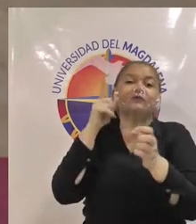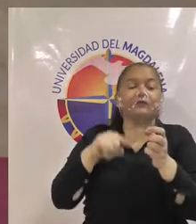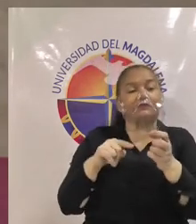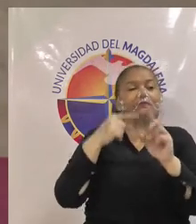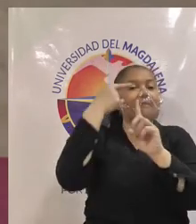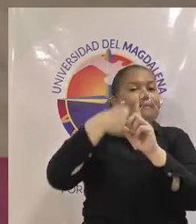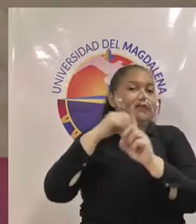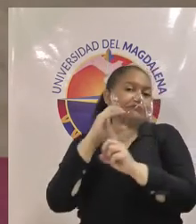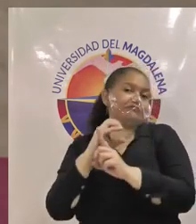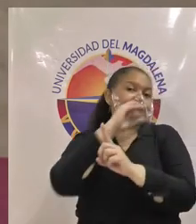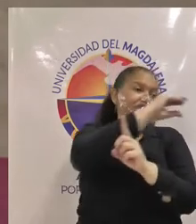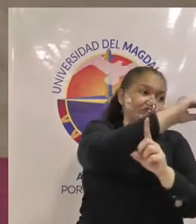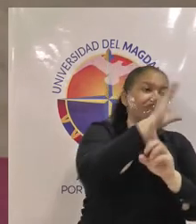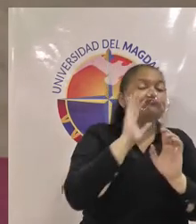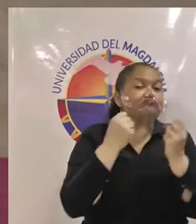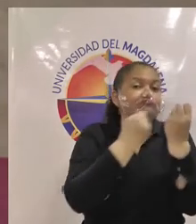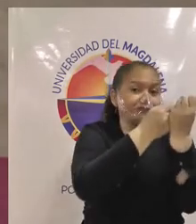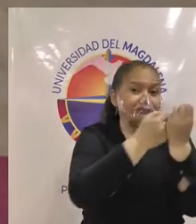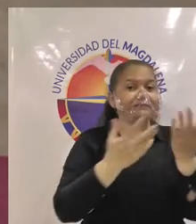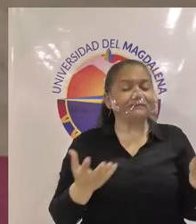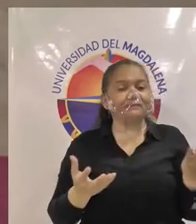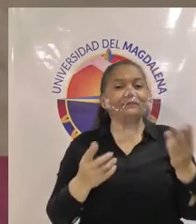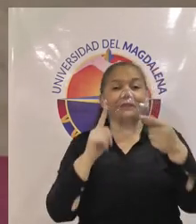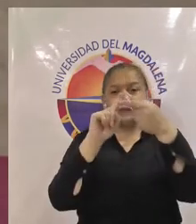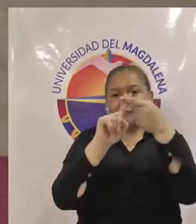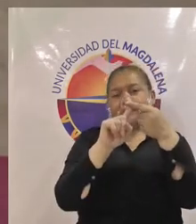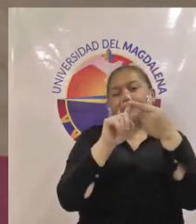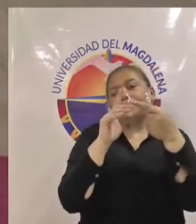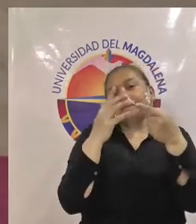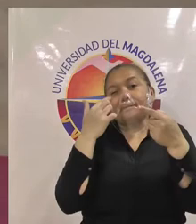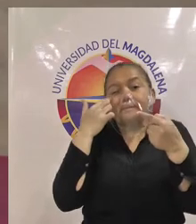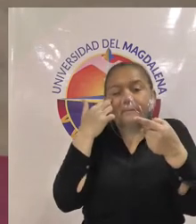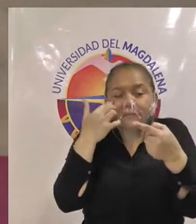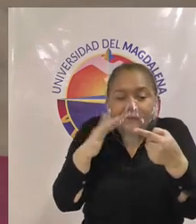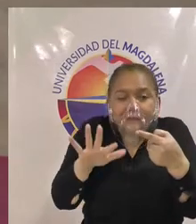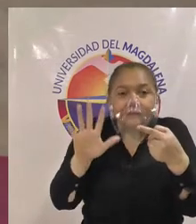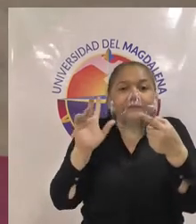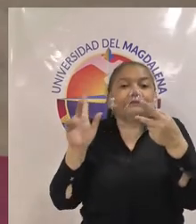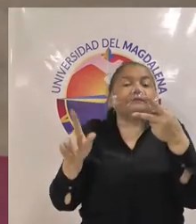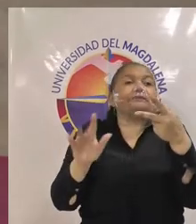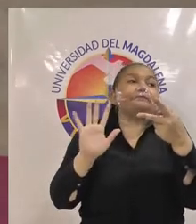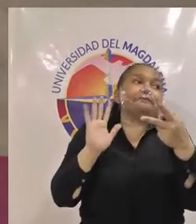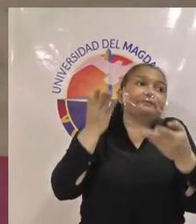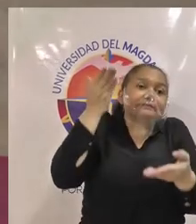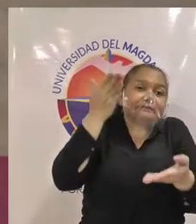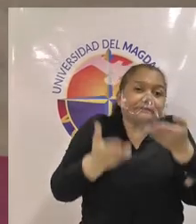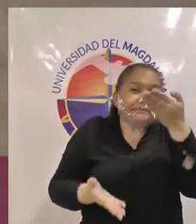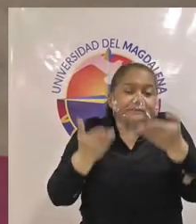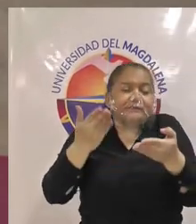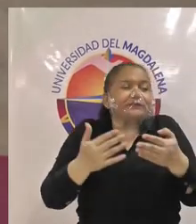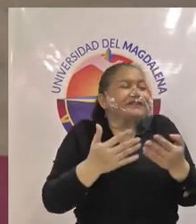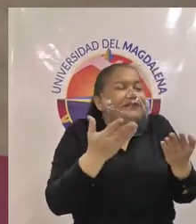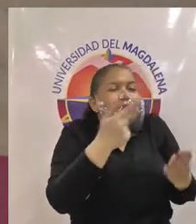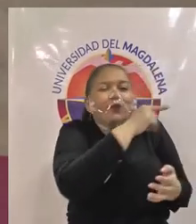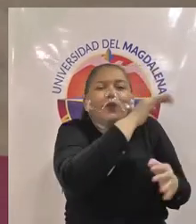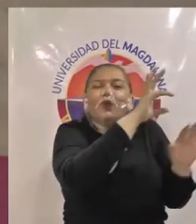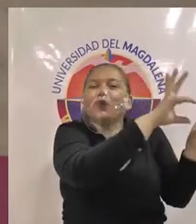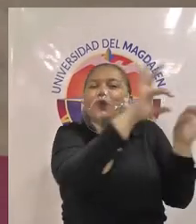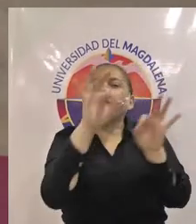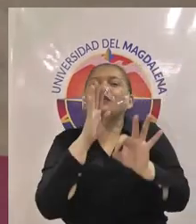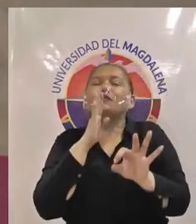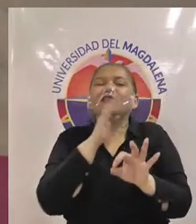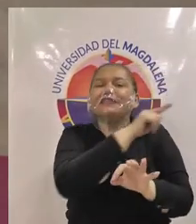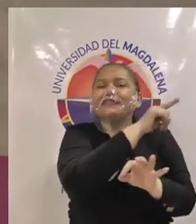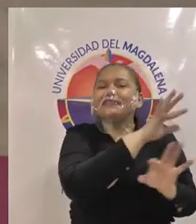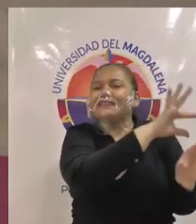mensual además de esto cabe aclarar que el criterio de selección en un principio está enfocado en un